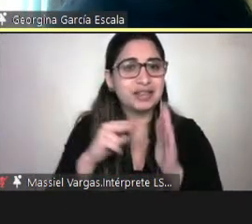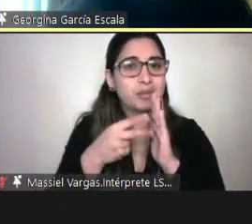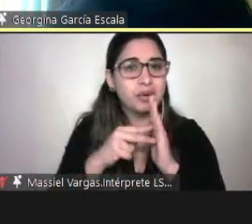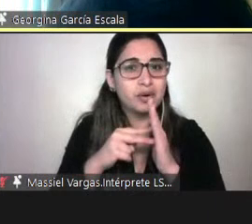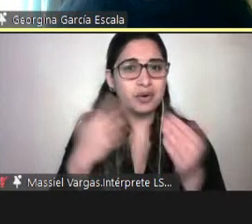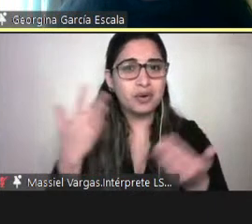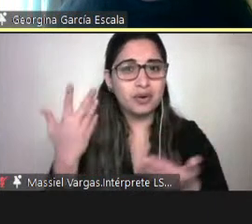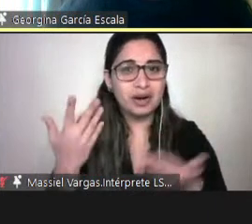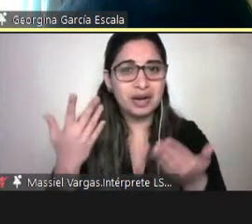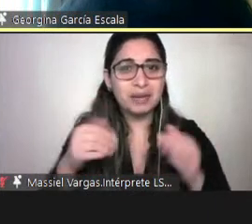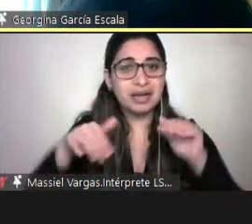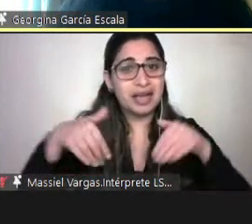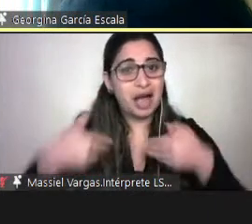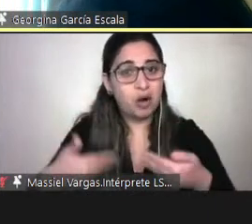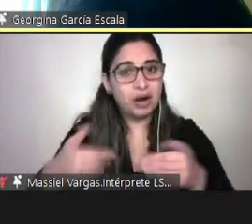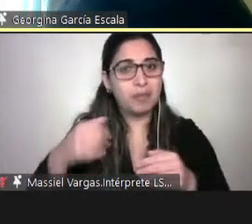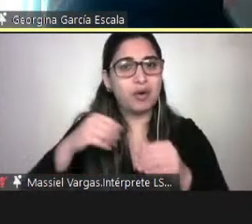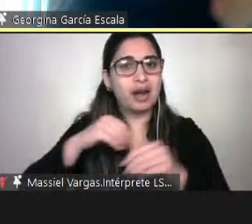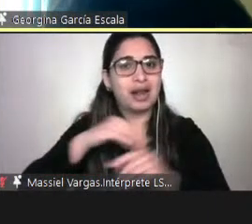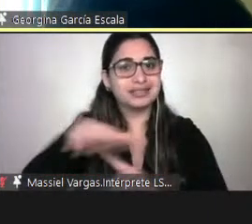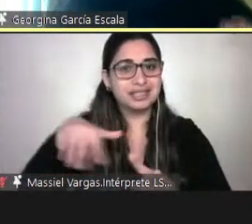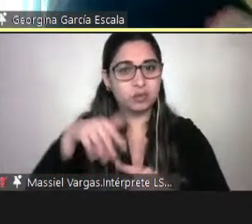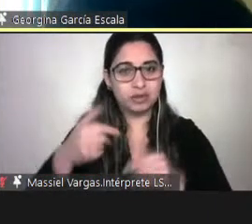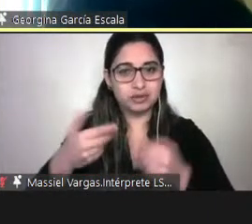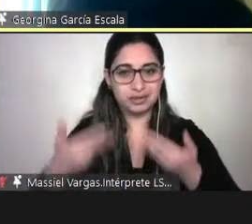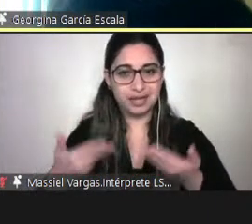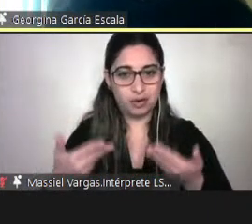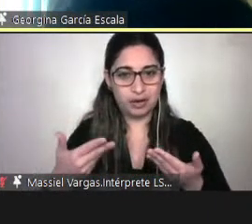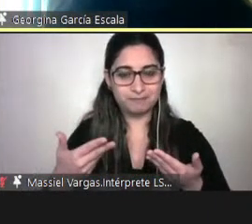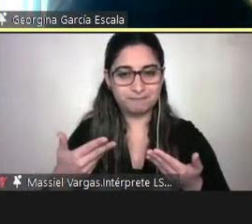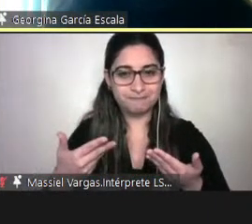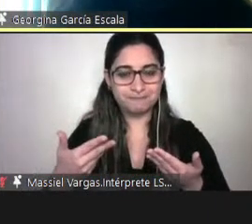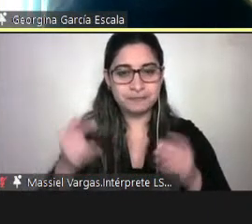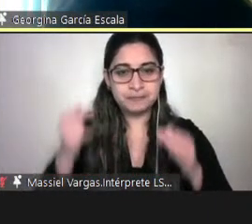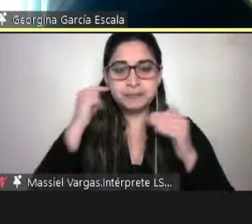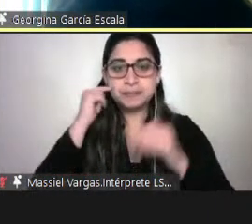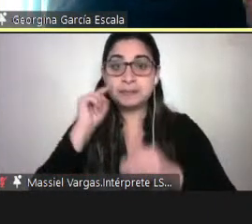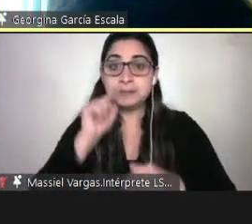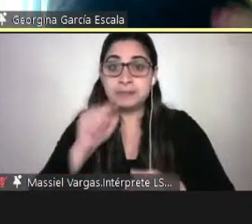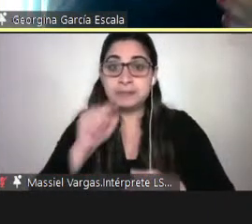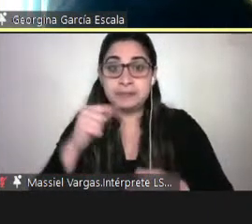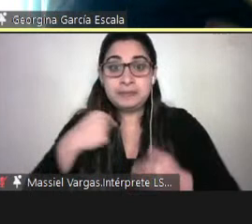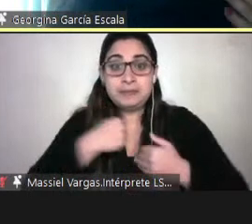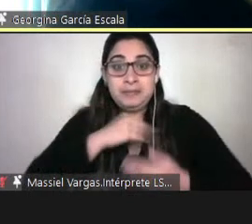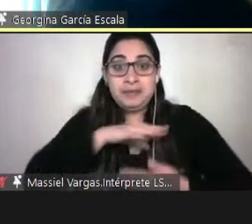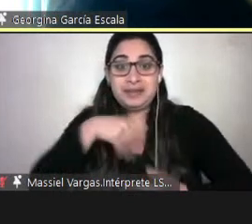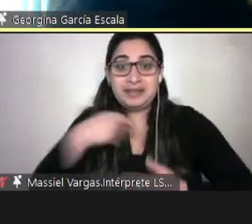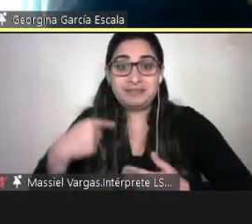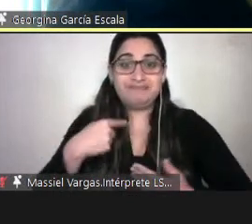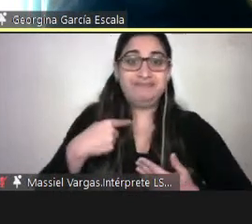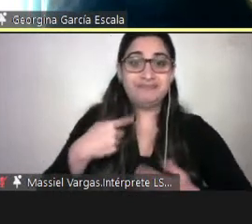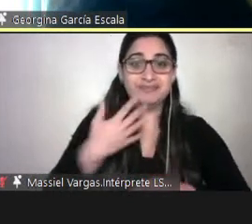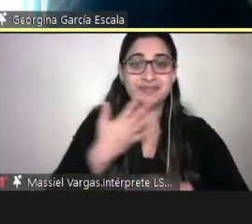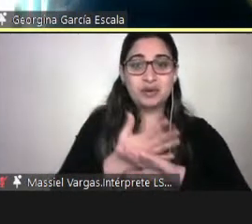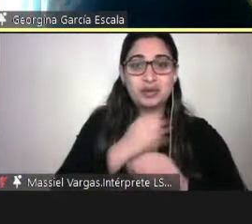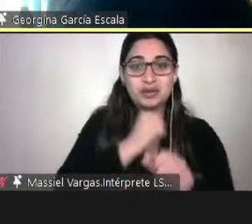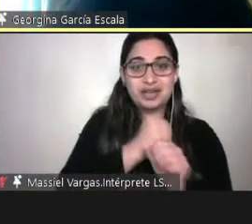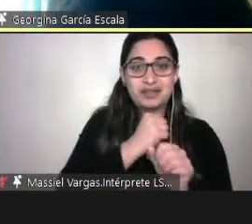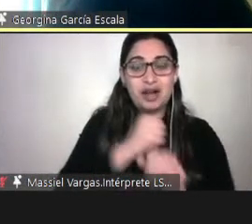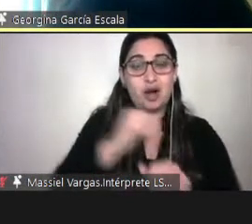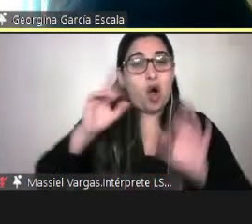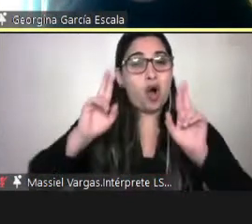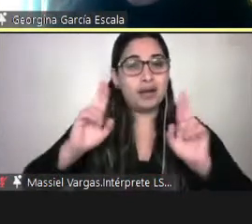la cual nos encontramos hoy en día. Eso entonces atenta contra nuestra labor y es para eso esperamos que la constitución